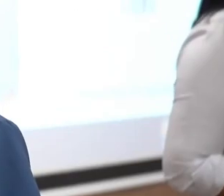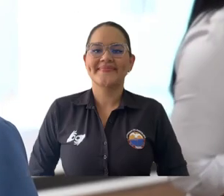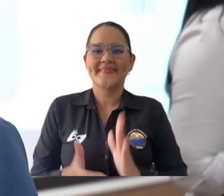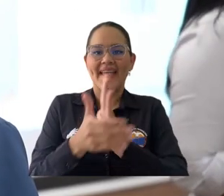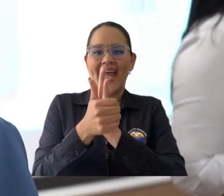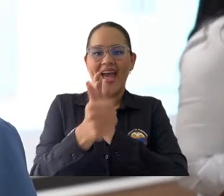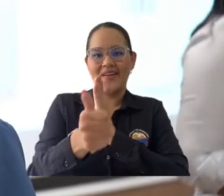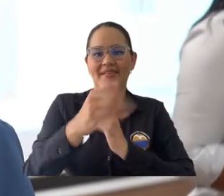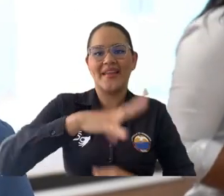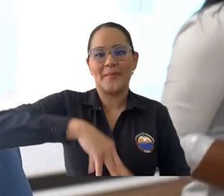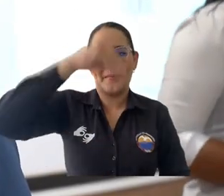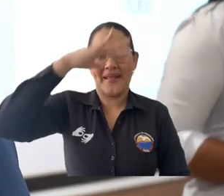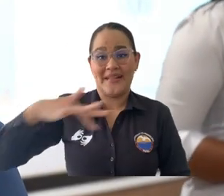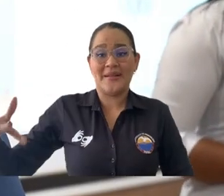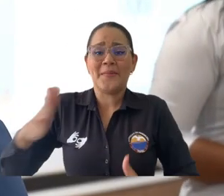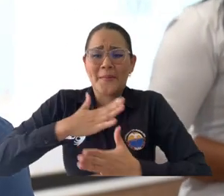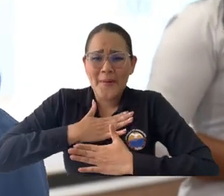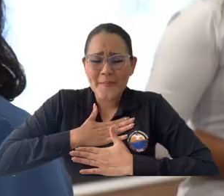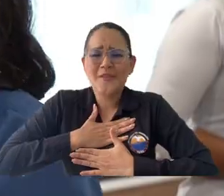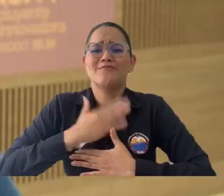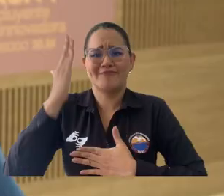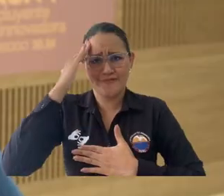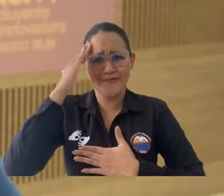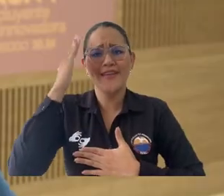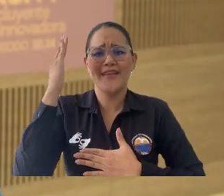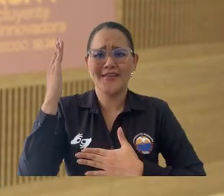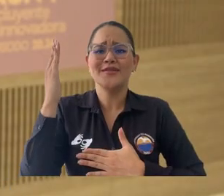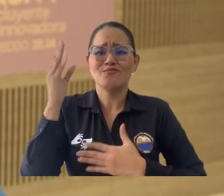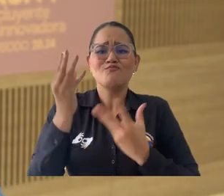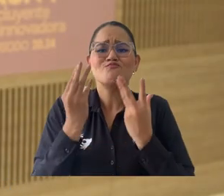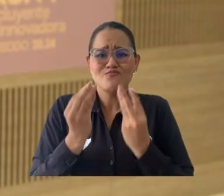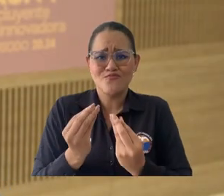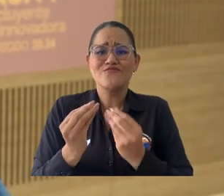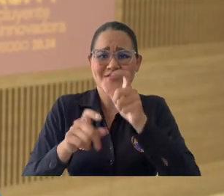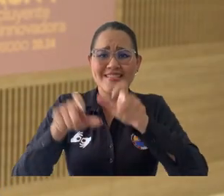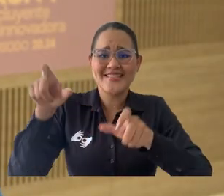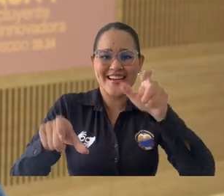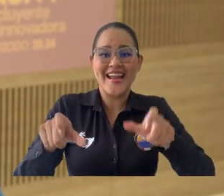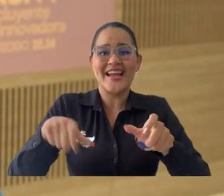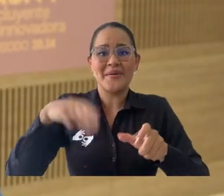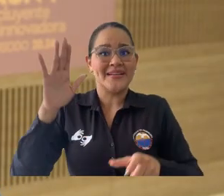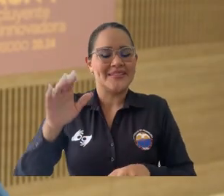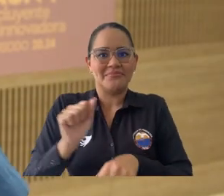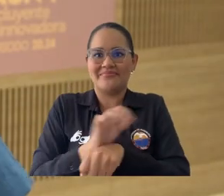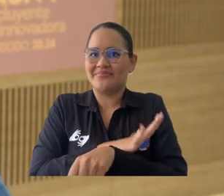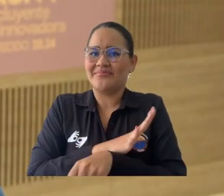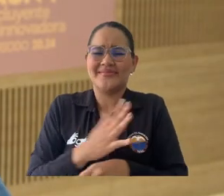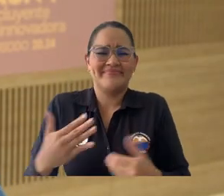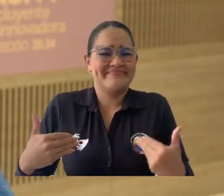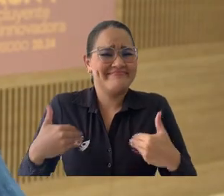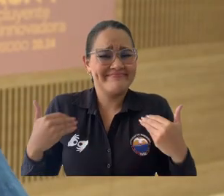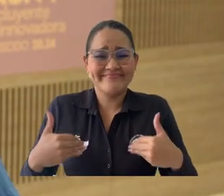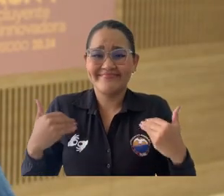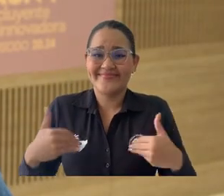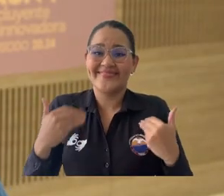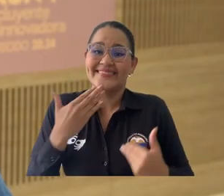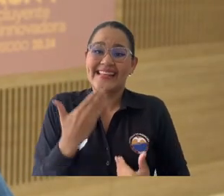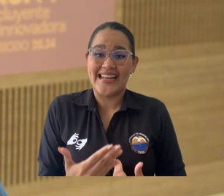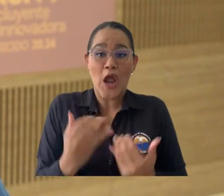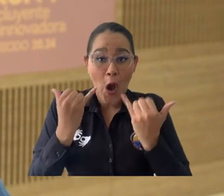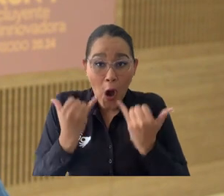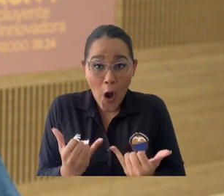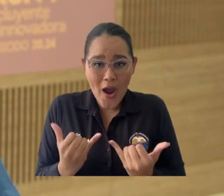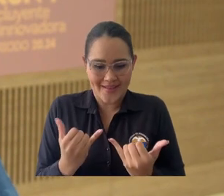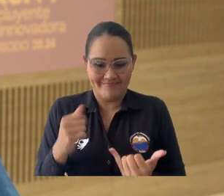Talento Magdalena para mí y sé que para muchos fue una oportunidad bastante gratificante por la cual gracias a eso estamos